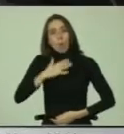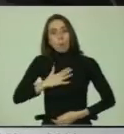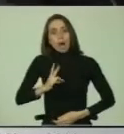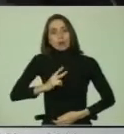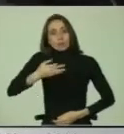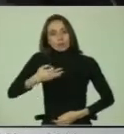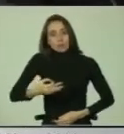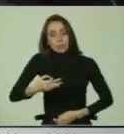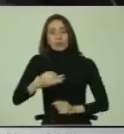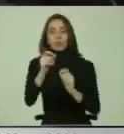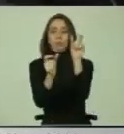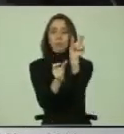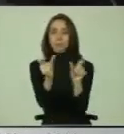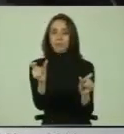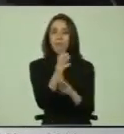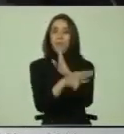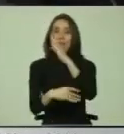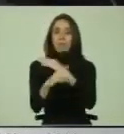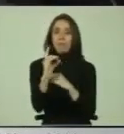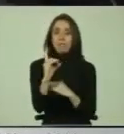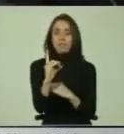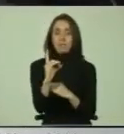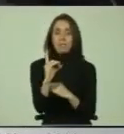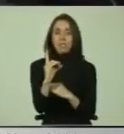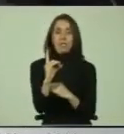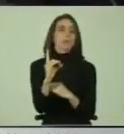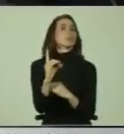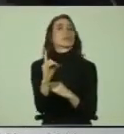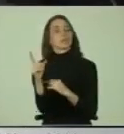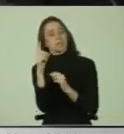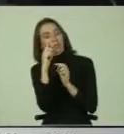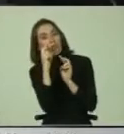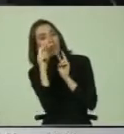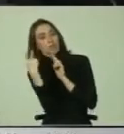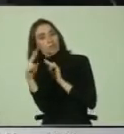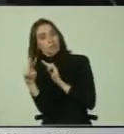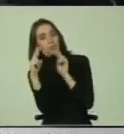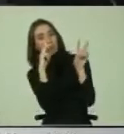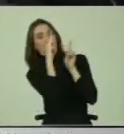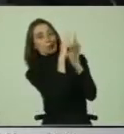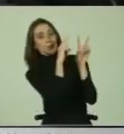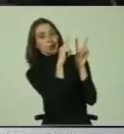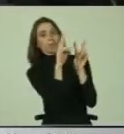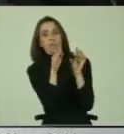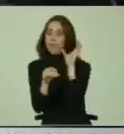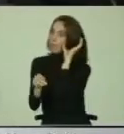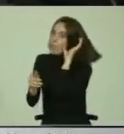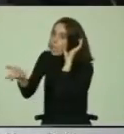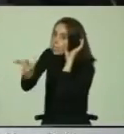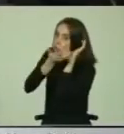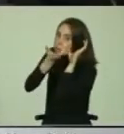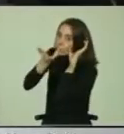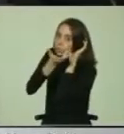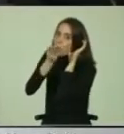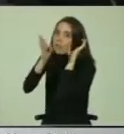que las personas con discapacidad tienen una perspectiva que debe ser escuchada y considerada.